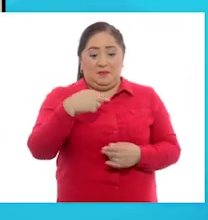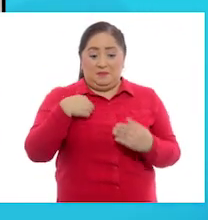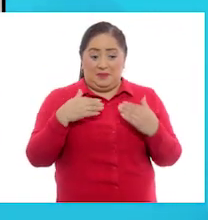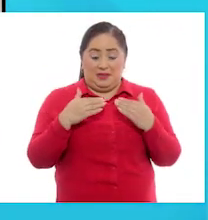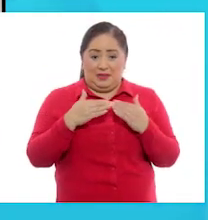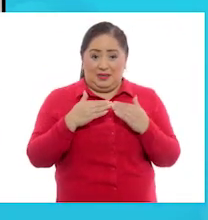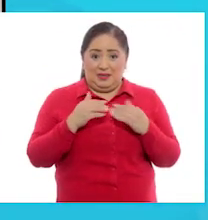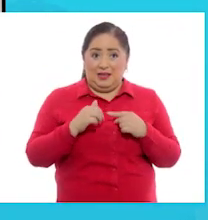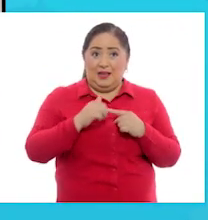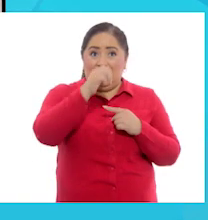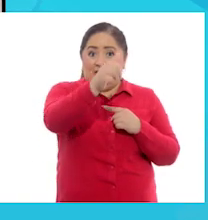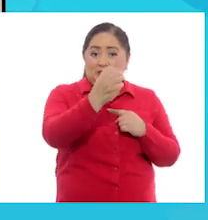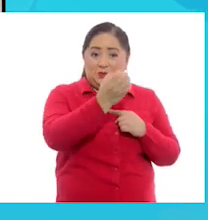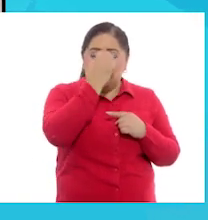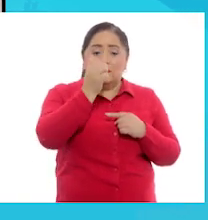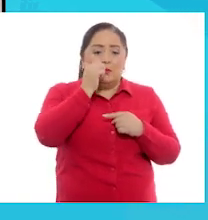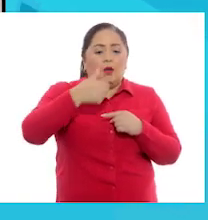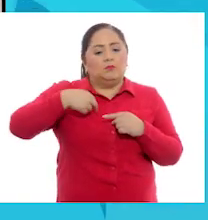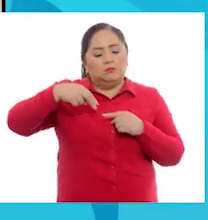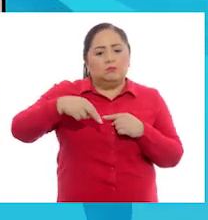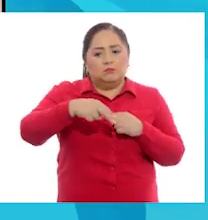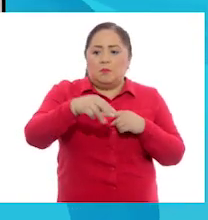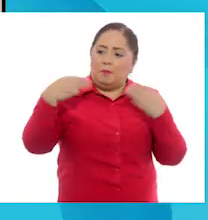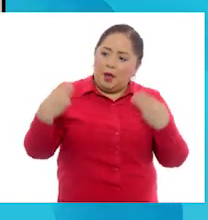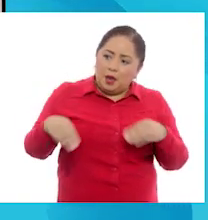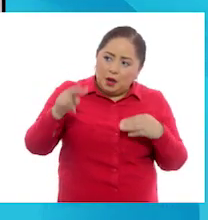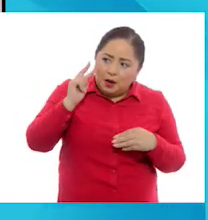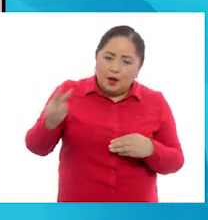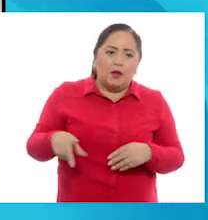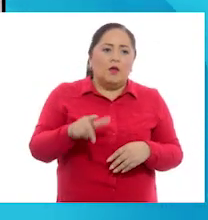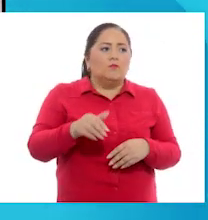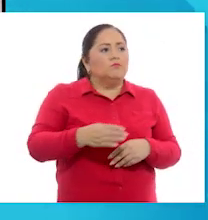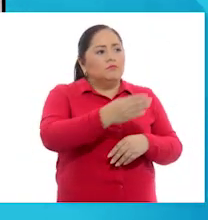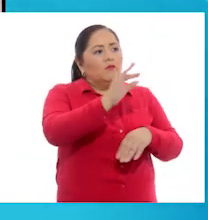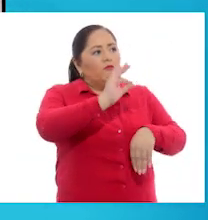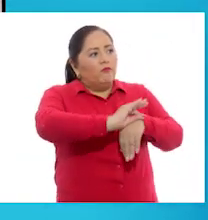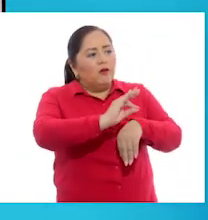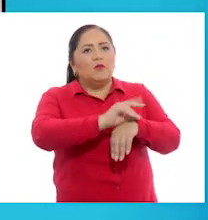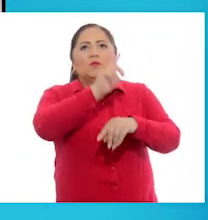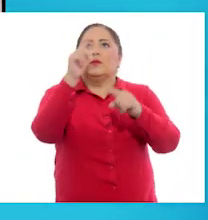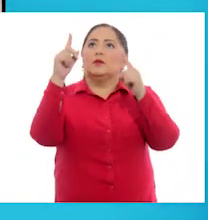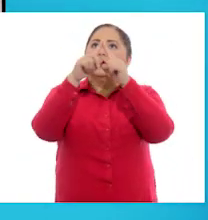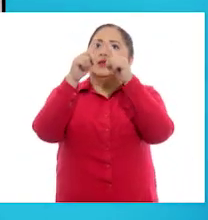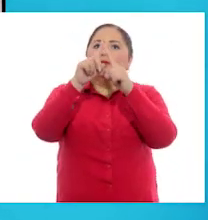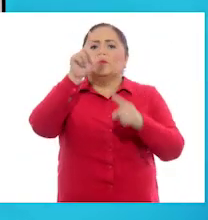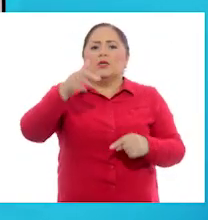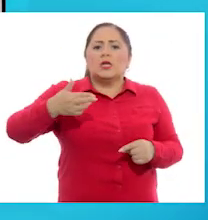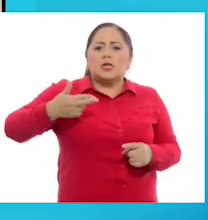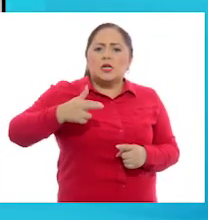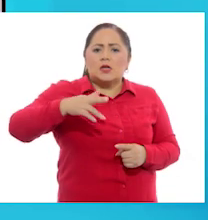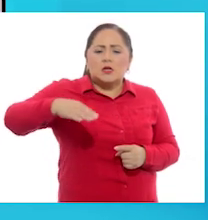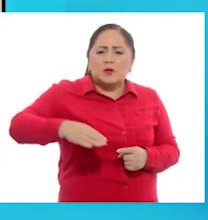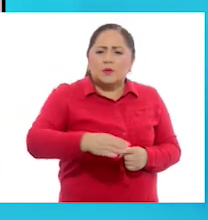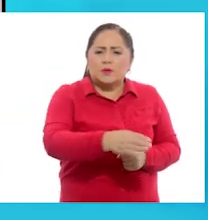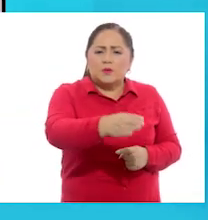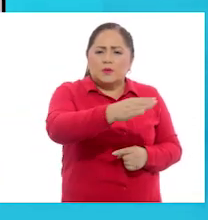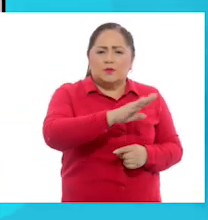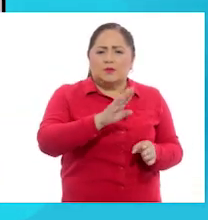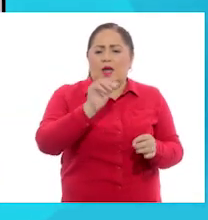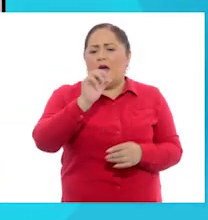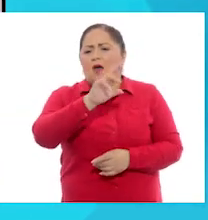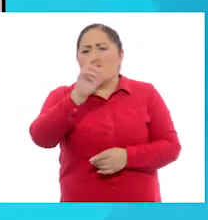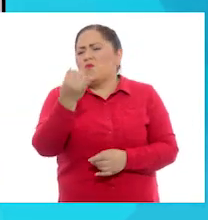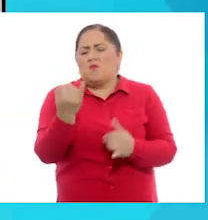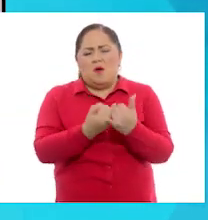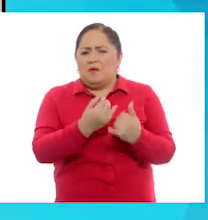casa a la escuela, paso por un mercado, por una farmacia, por una iglesia y por un pequeño río o arroyo, como le quieran